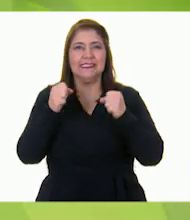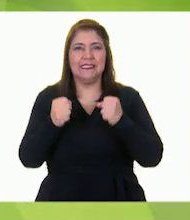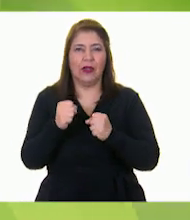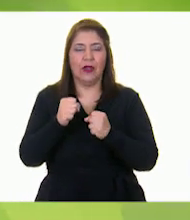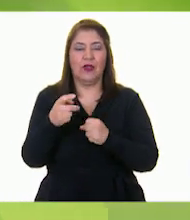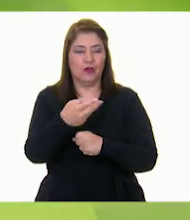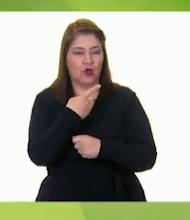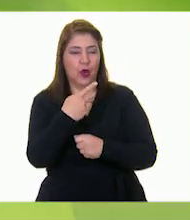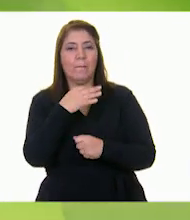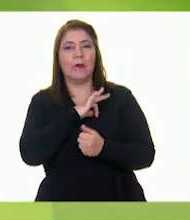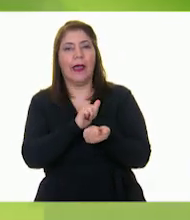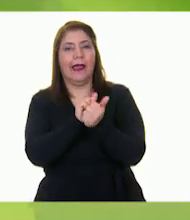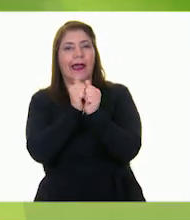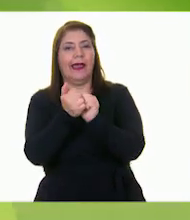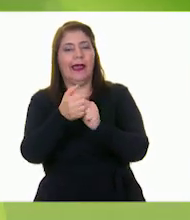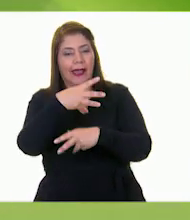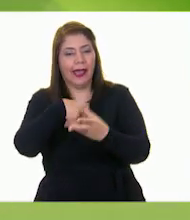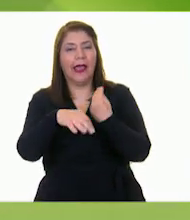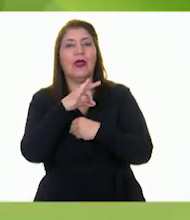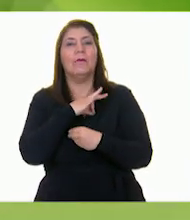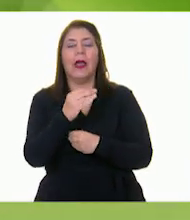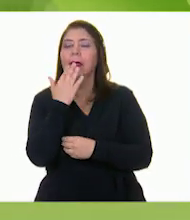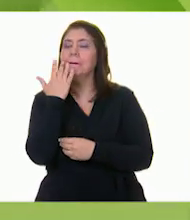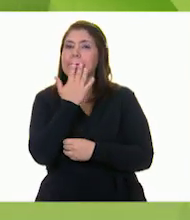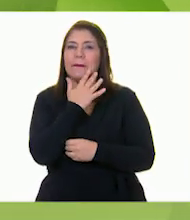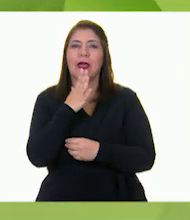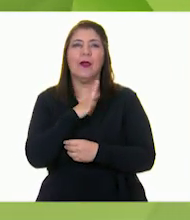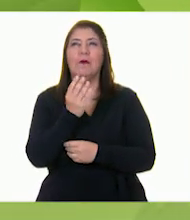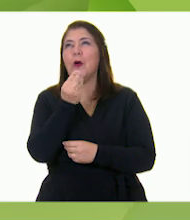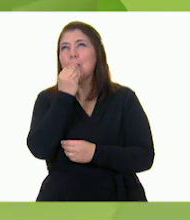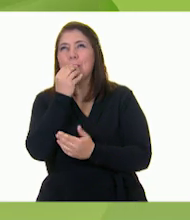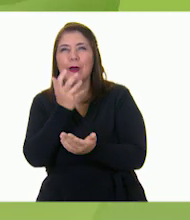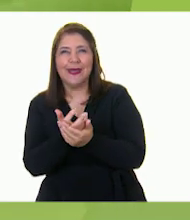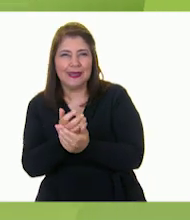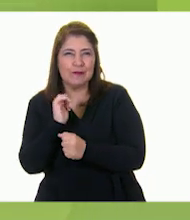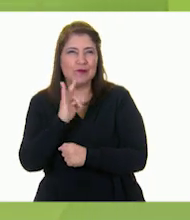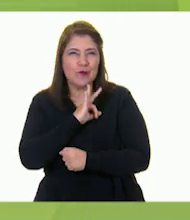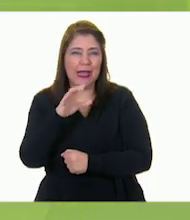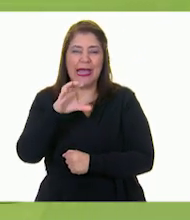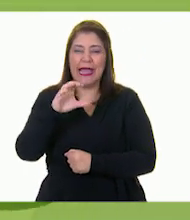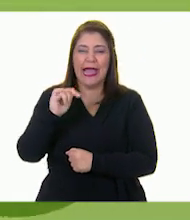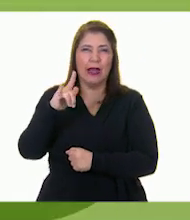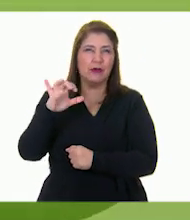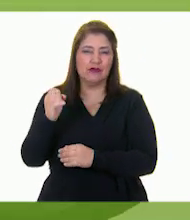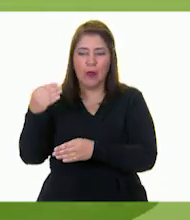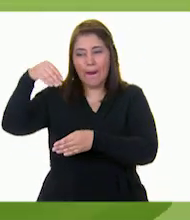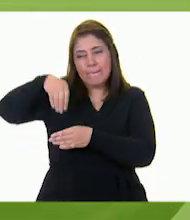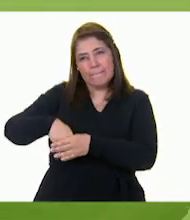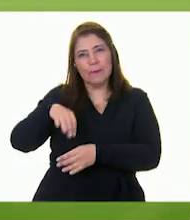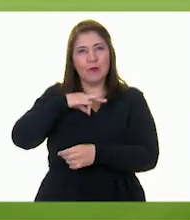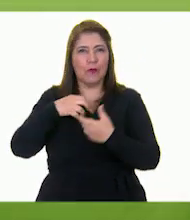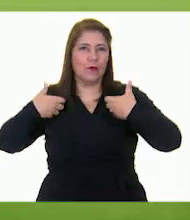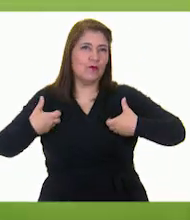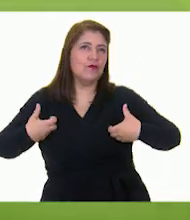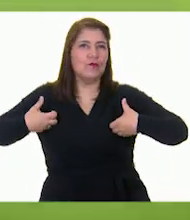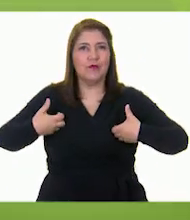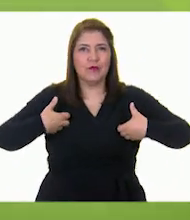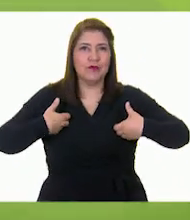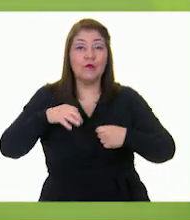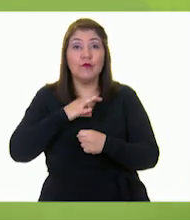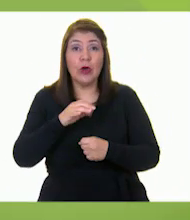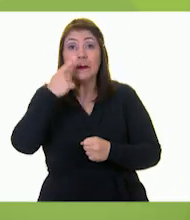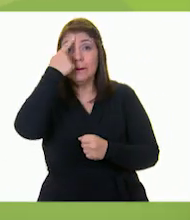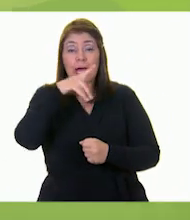en una deliciosa colación, algo que Carlitos pudiera llevarse en su mochila, que fuera delicioso